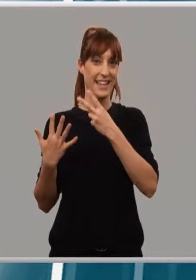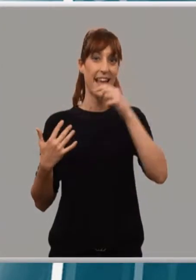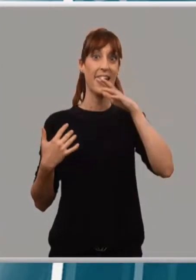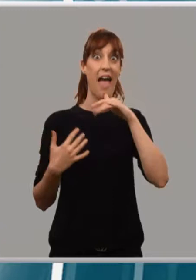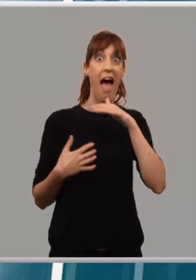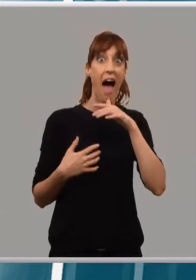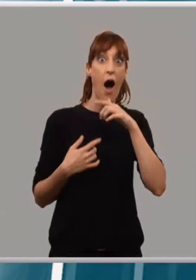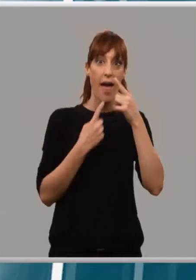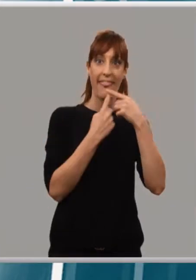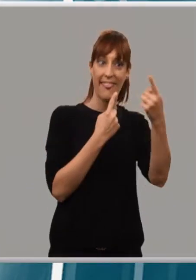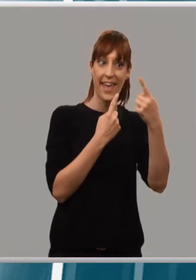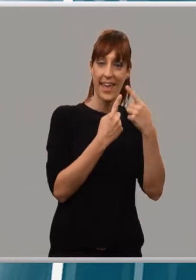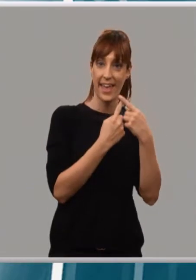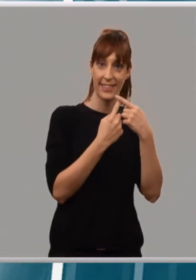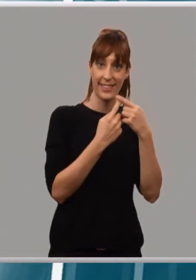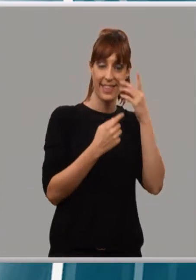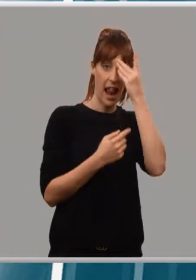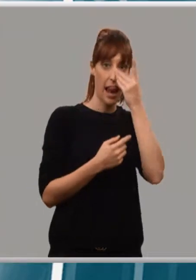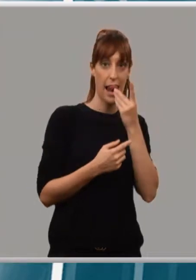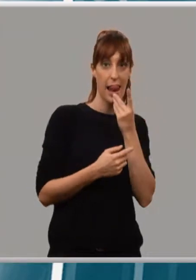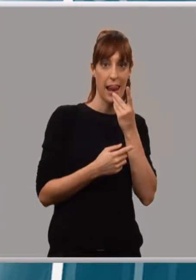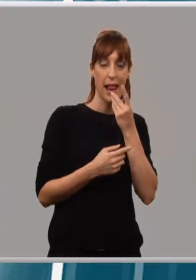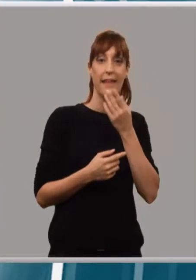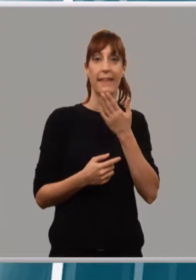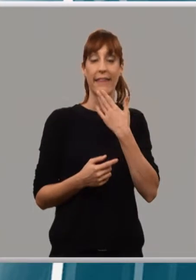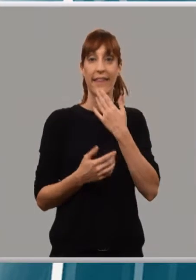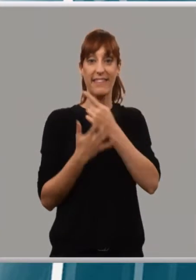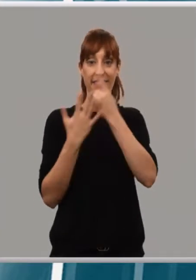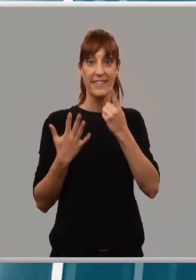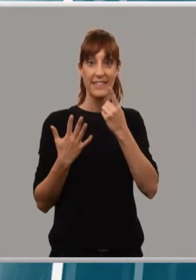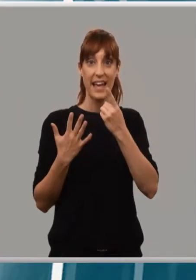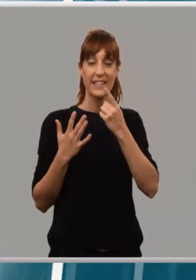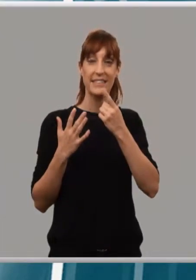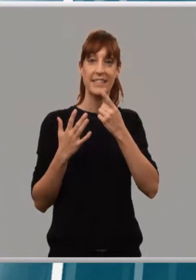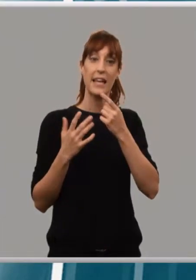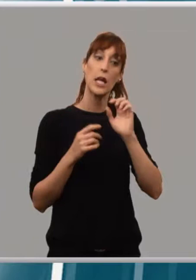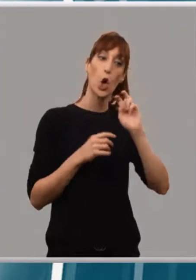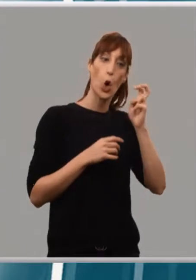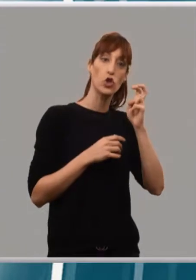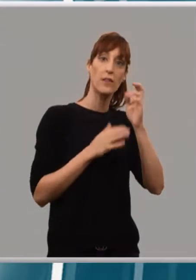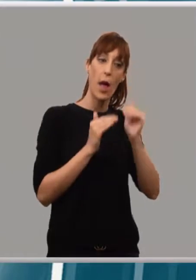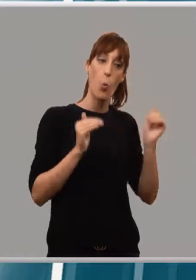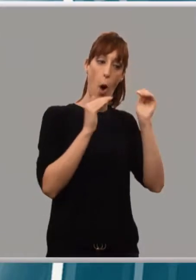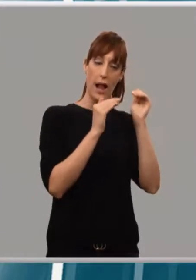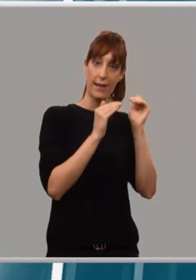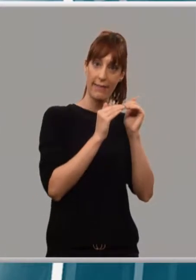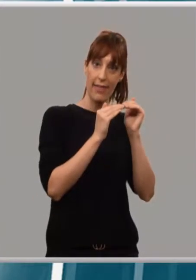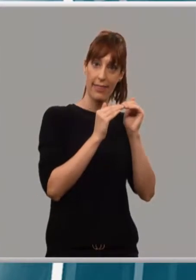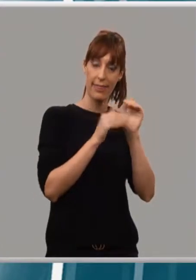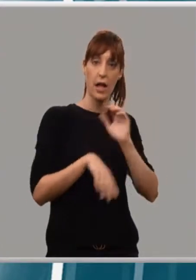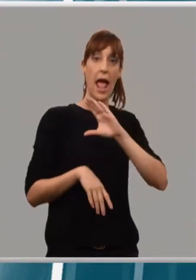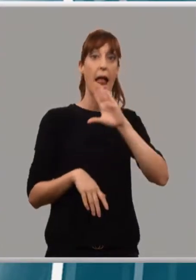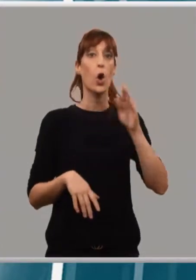Uno para jóvenes a partir de 12 años y otro sobre igualdad. El club de lectura digital que se va